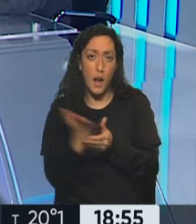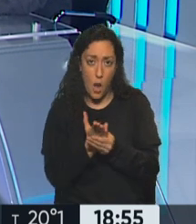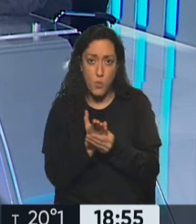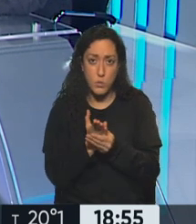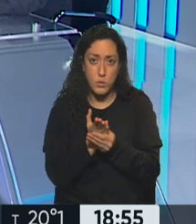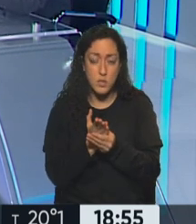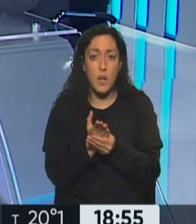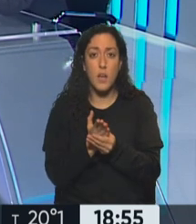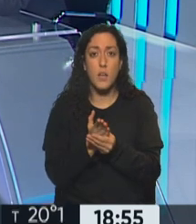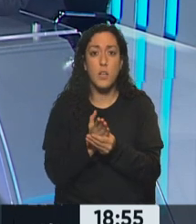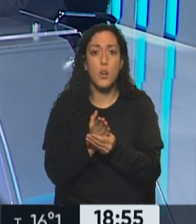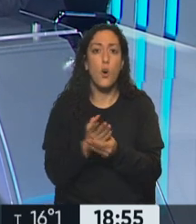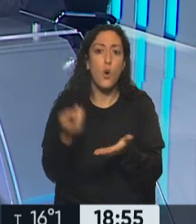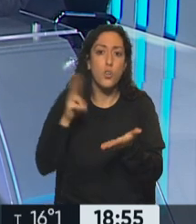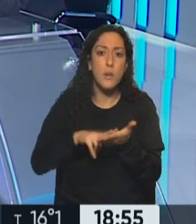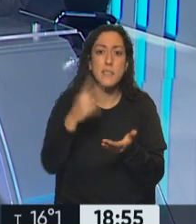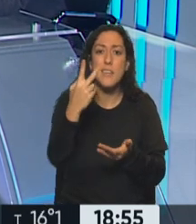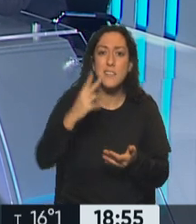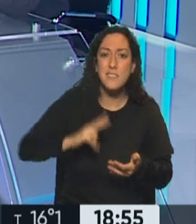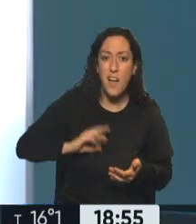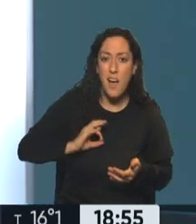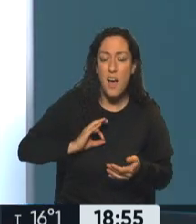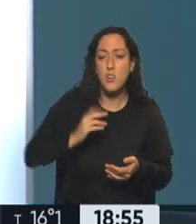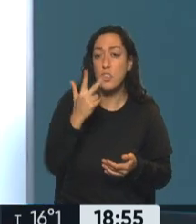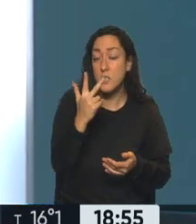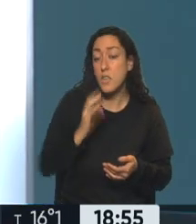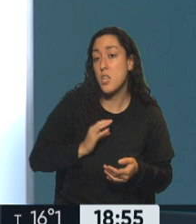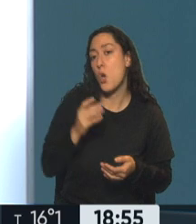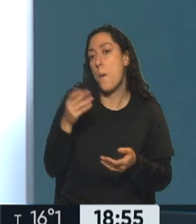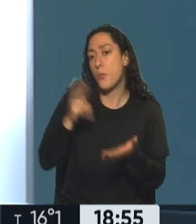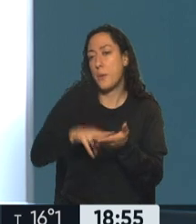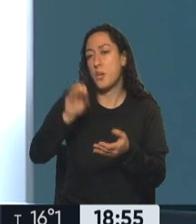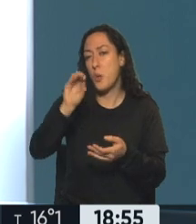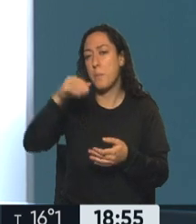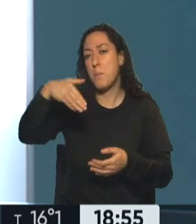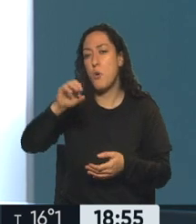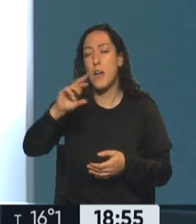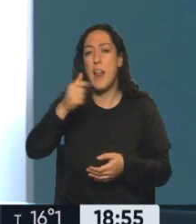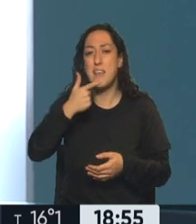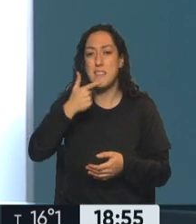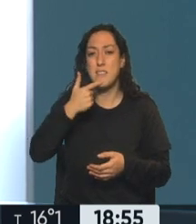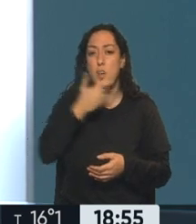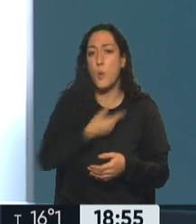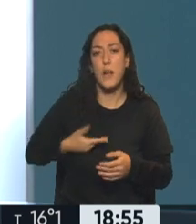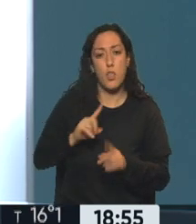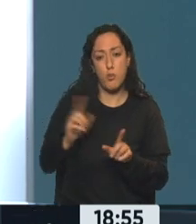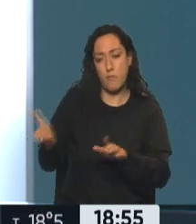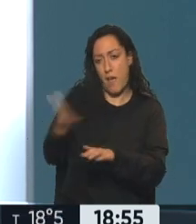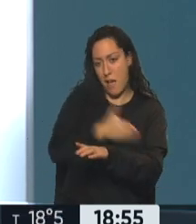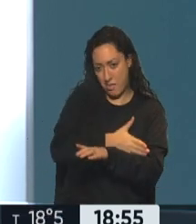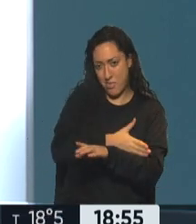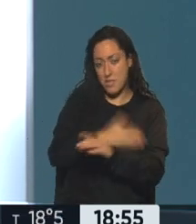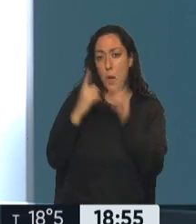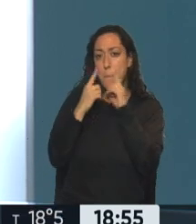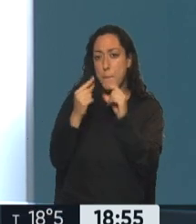condenada a tres años de Otra vez el nombre Morales. Otra vez el nombre Morales. Esto fue antes de que Morales fuera gobernador. Hubo una manifestación